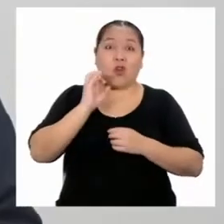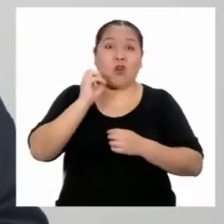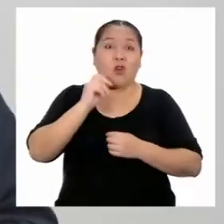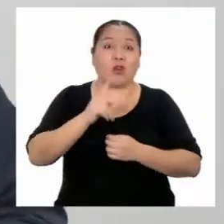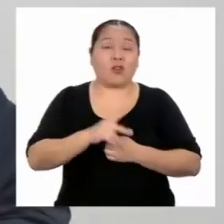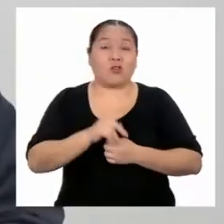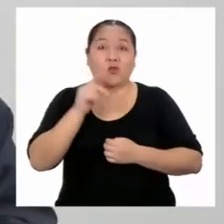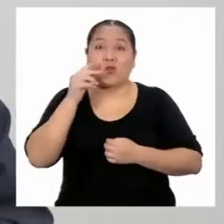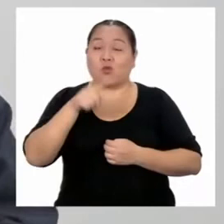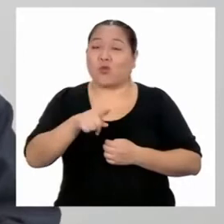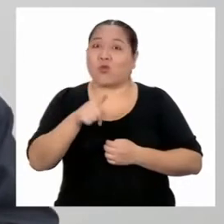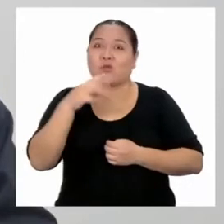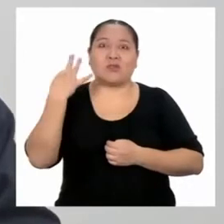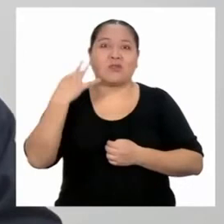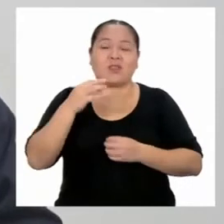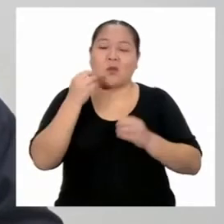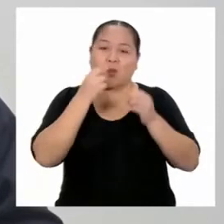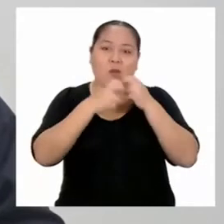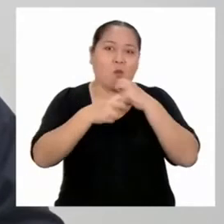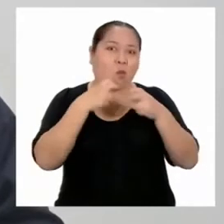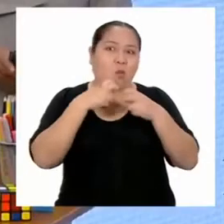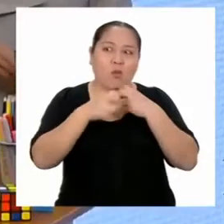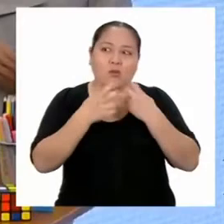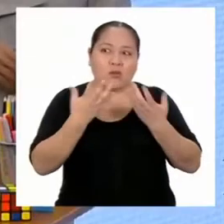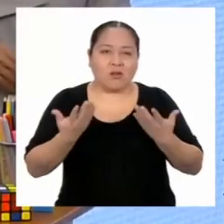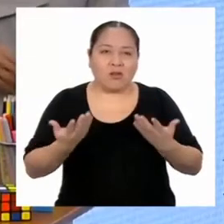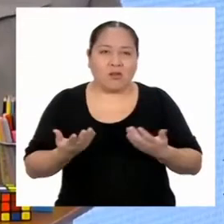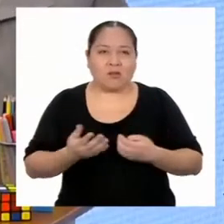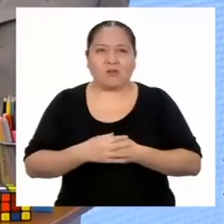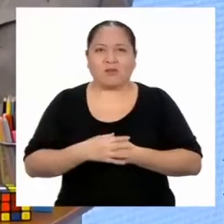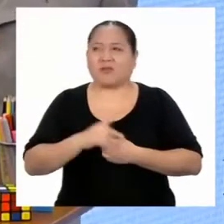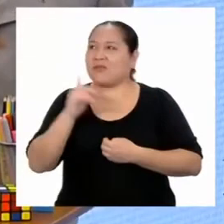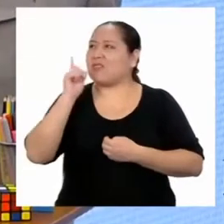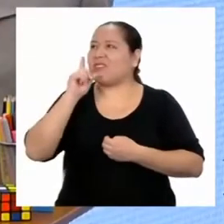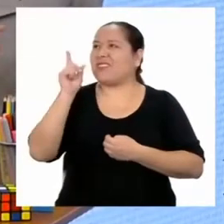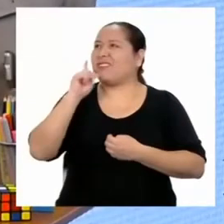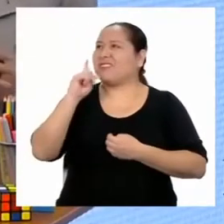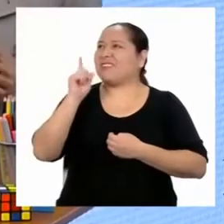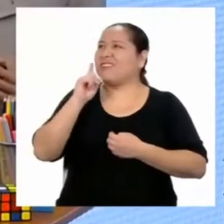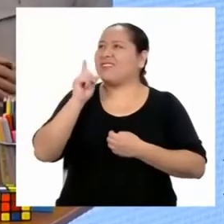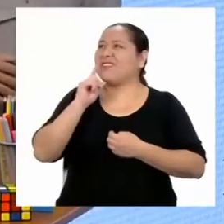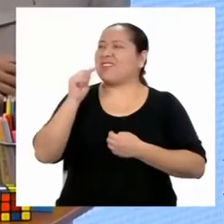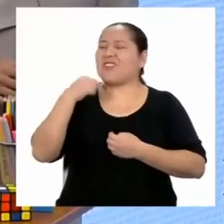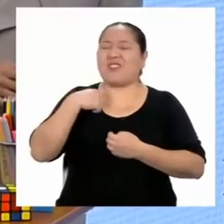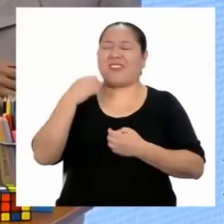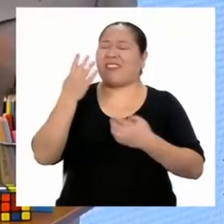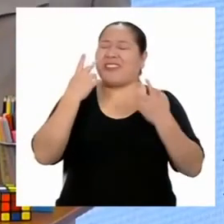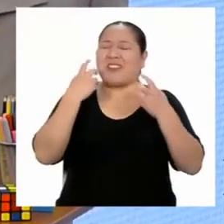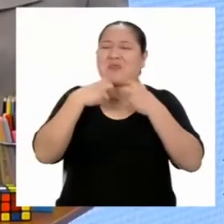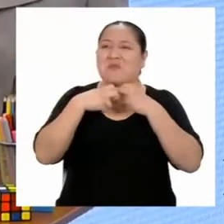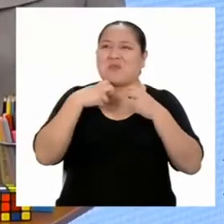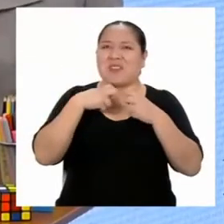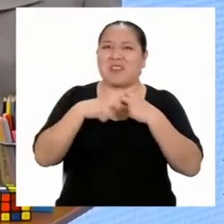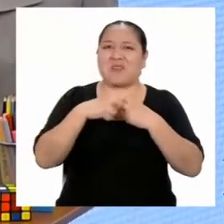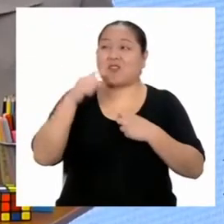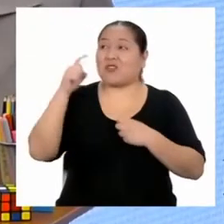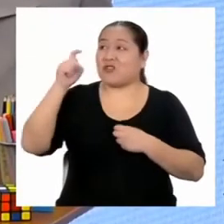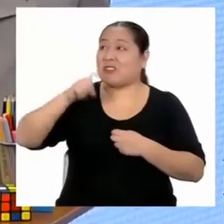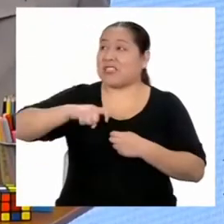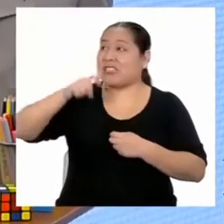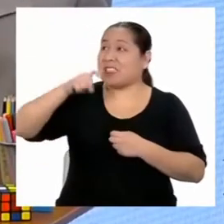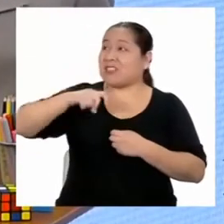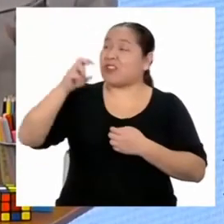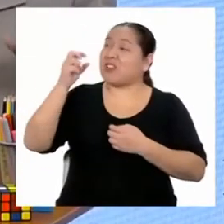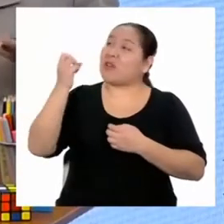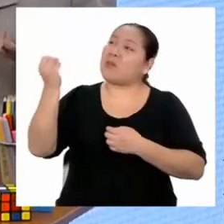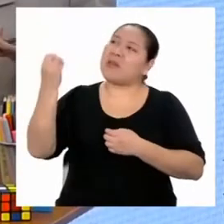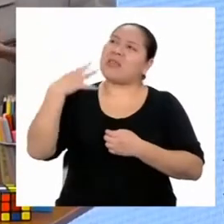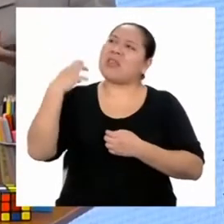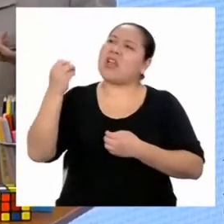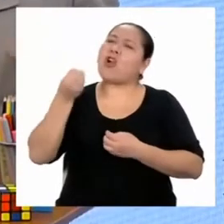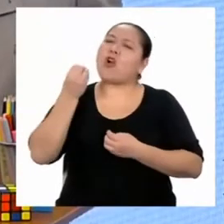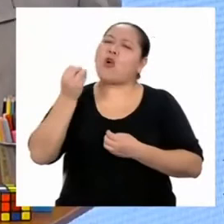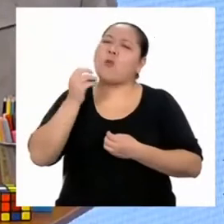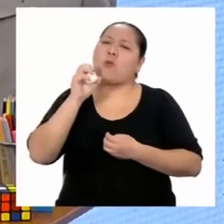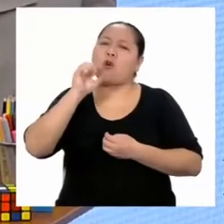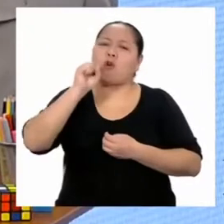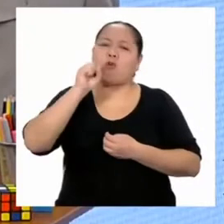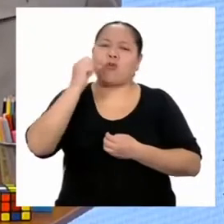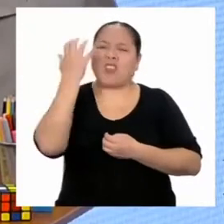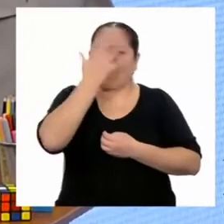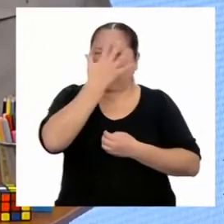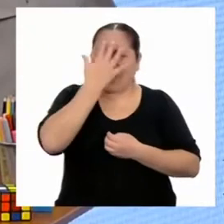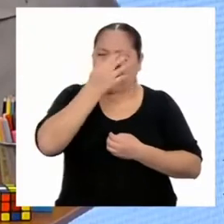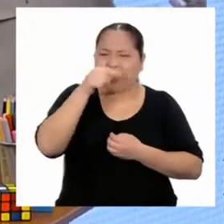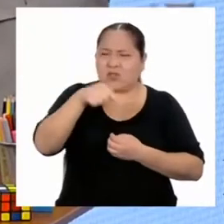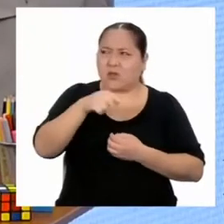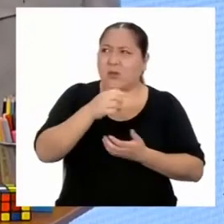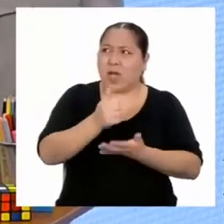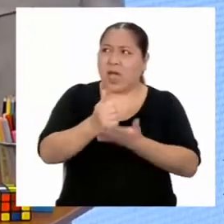Jonathan! Tú siempre te metes en problemas. No, no, no. No estoy en problemas. Solo necesito que me diga cómo las sombras nos pueden